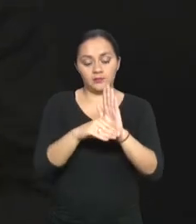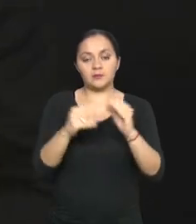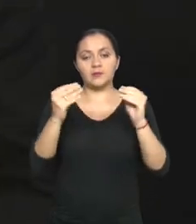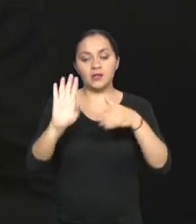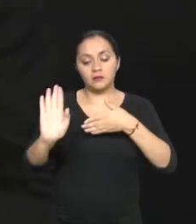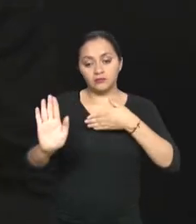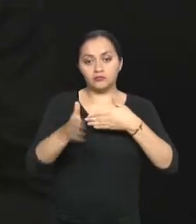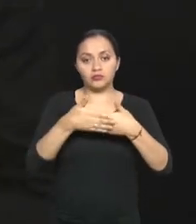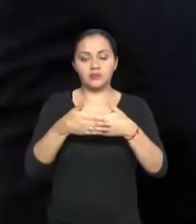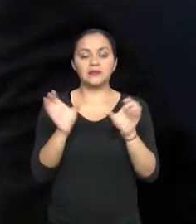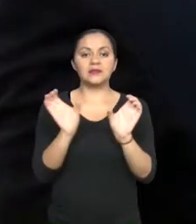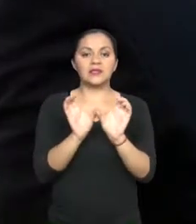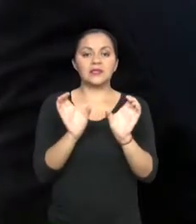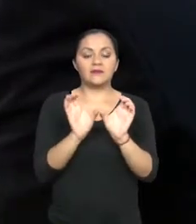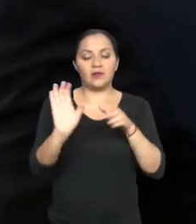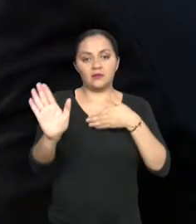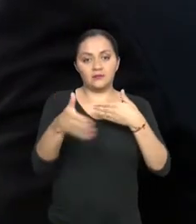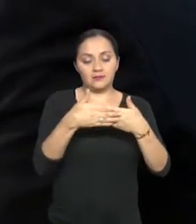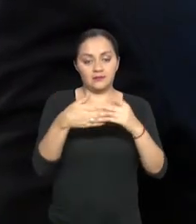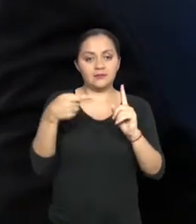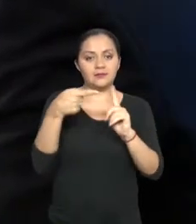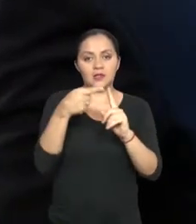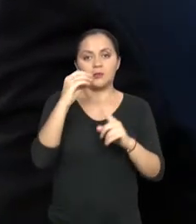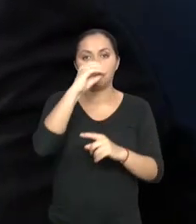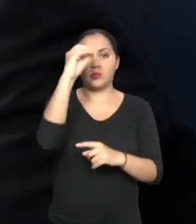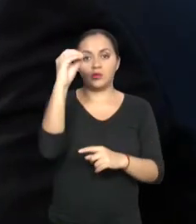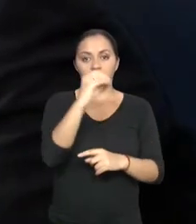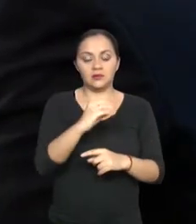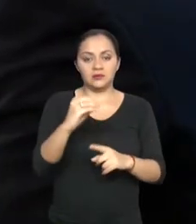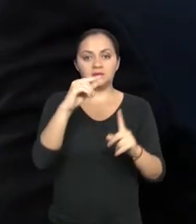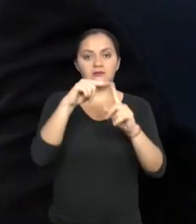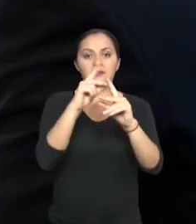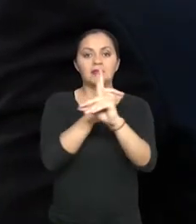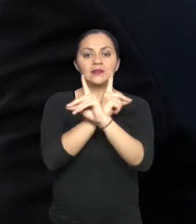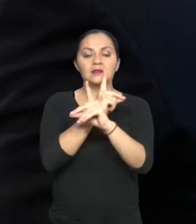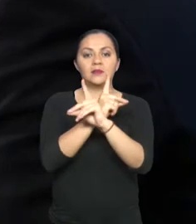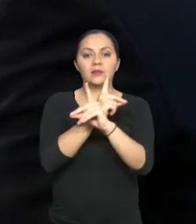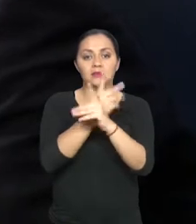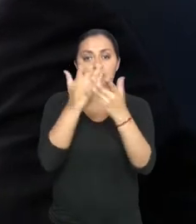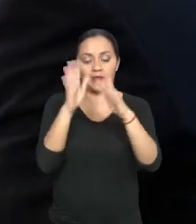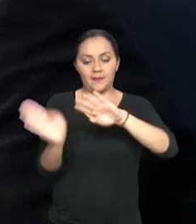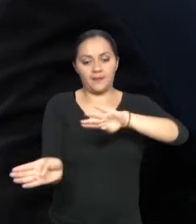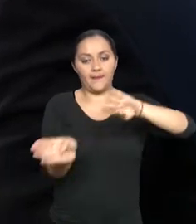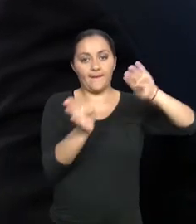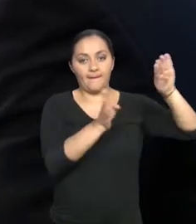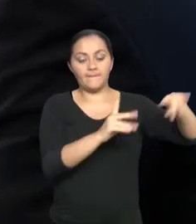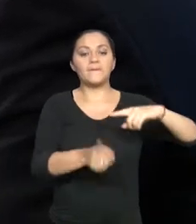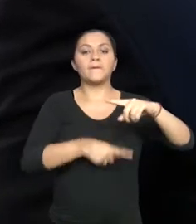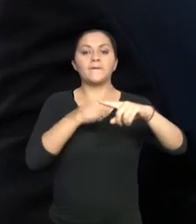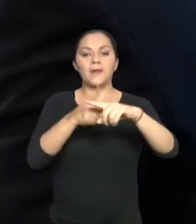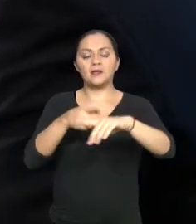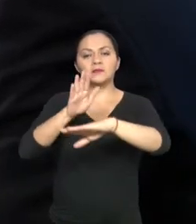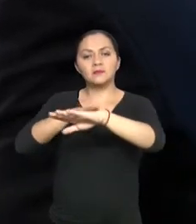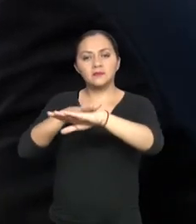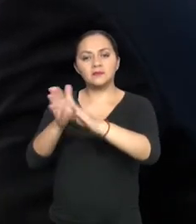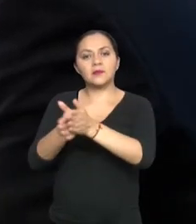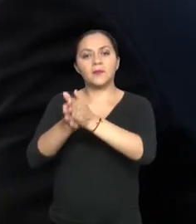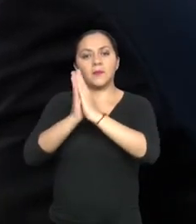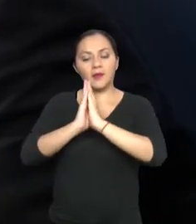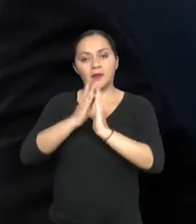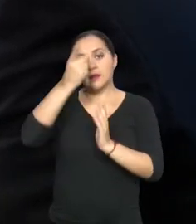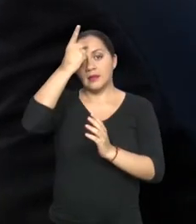certificado en donde se señala el porcentaje de discapacidad que tiene y solicitar específicamente la